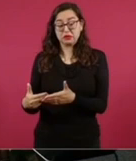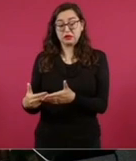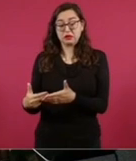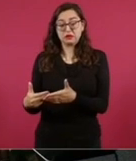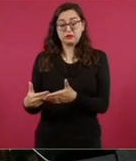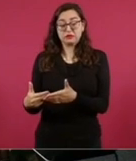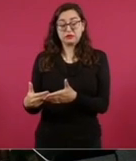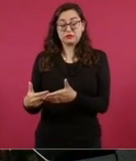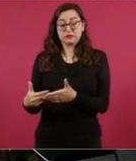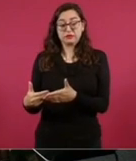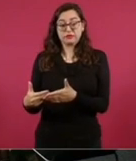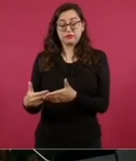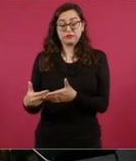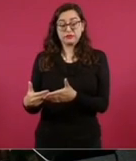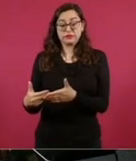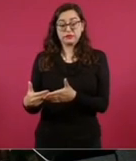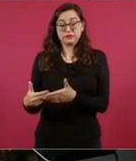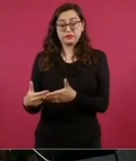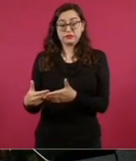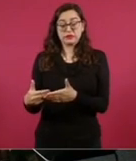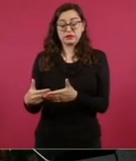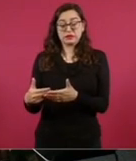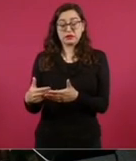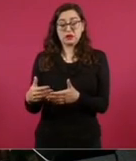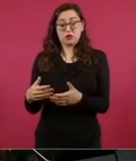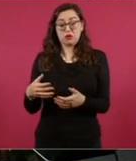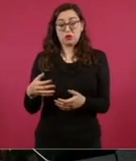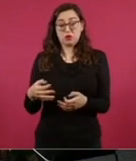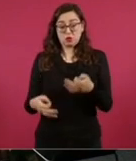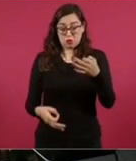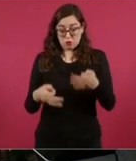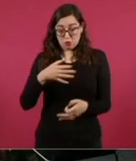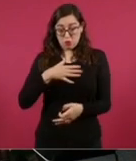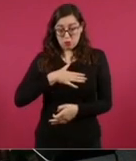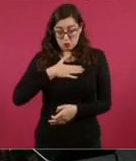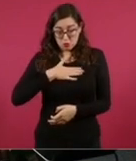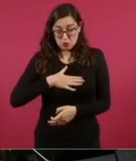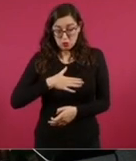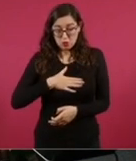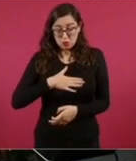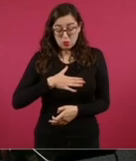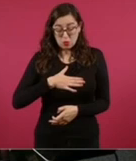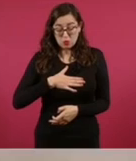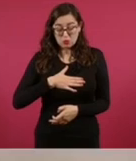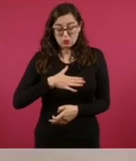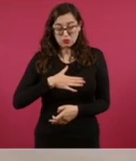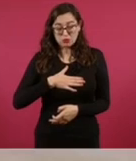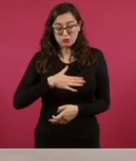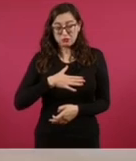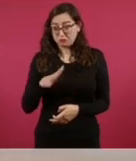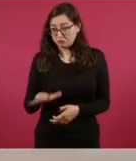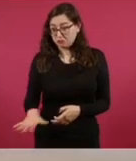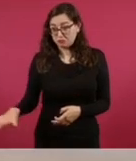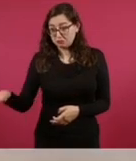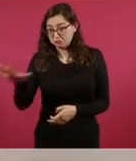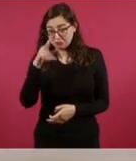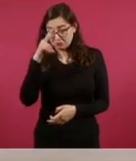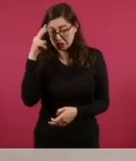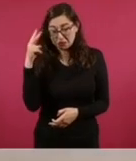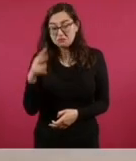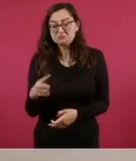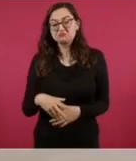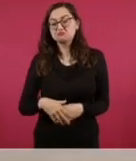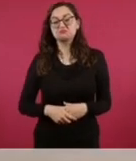ha impartido justicia para los mexicanos,